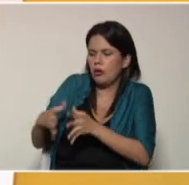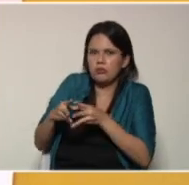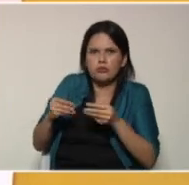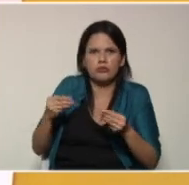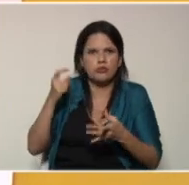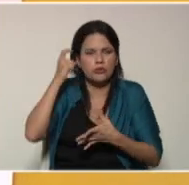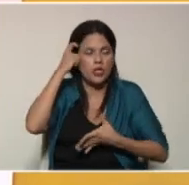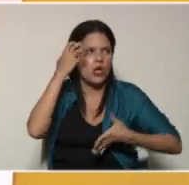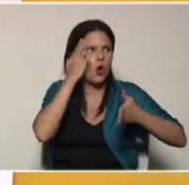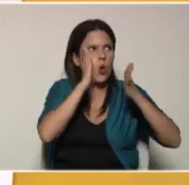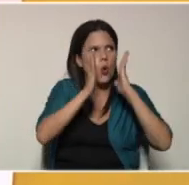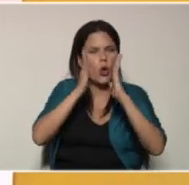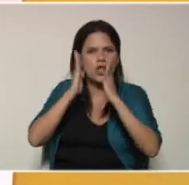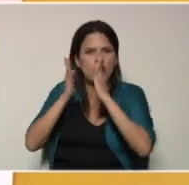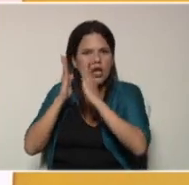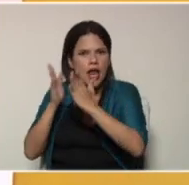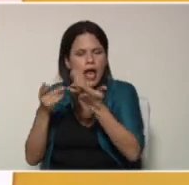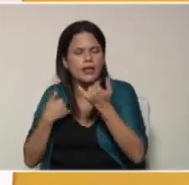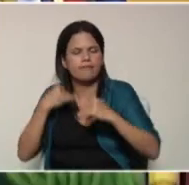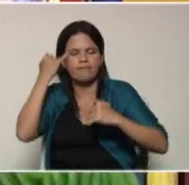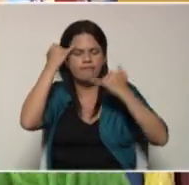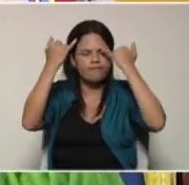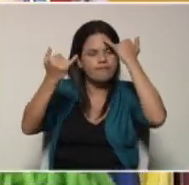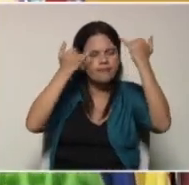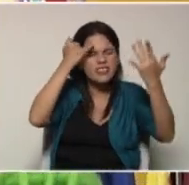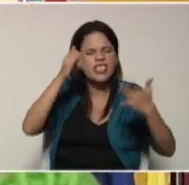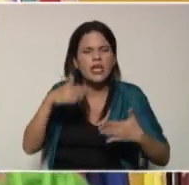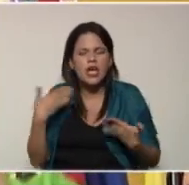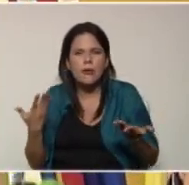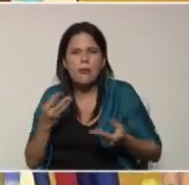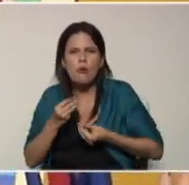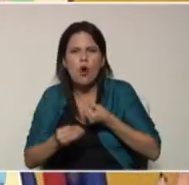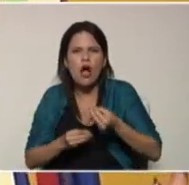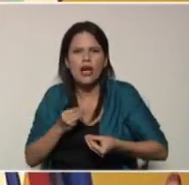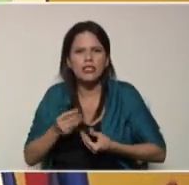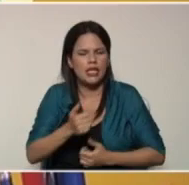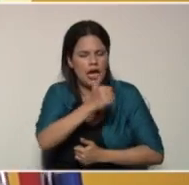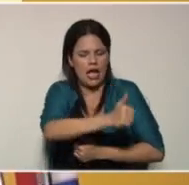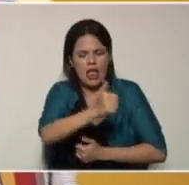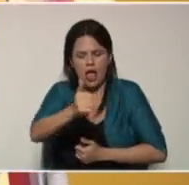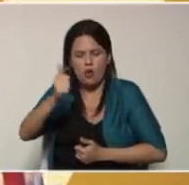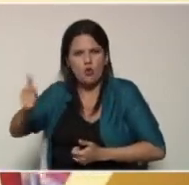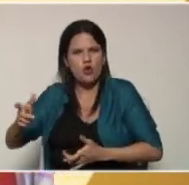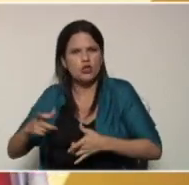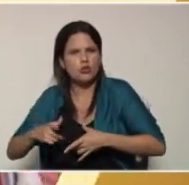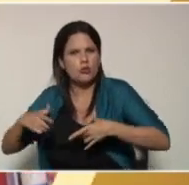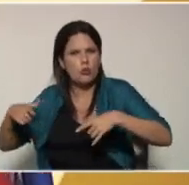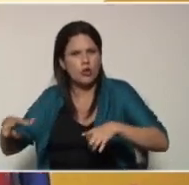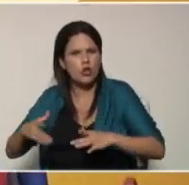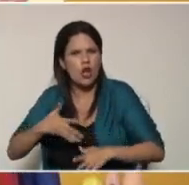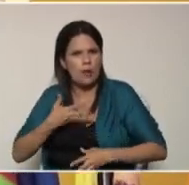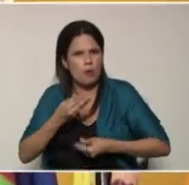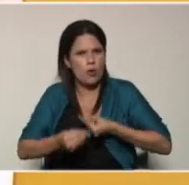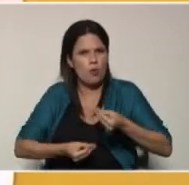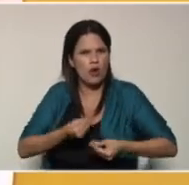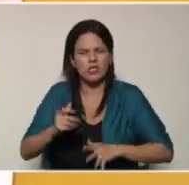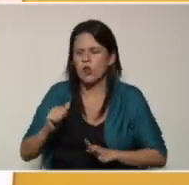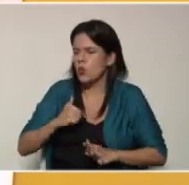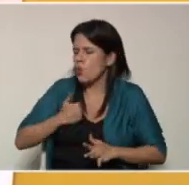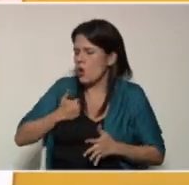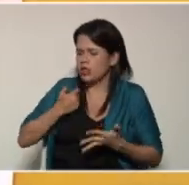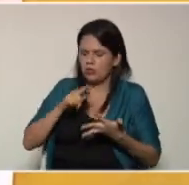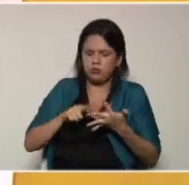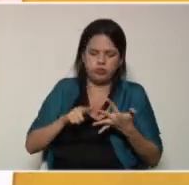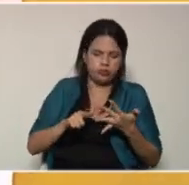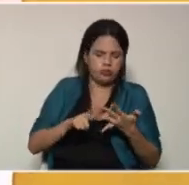ordenar, idear, qué vamos a hacer en cada uno de esos momentos. La podemos hacer con cualquier material